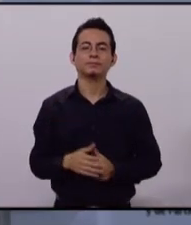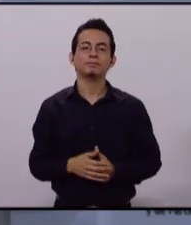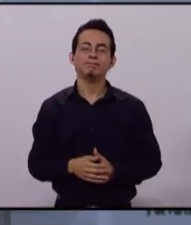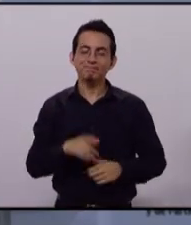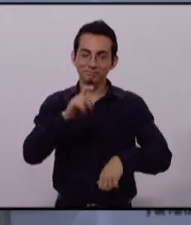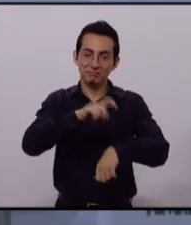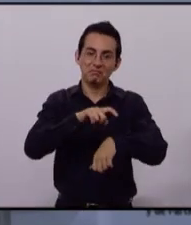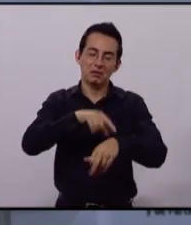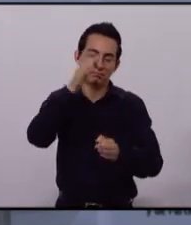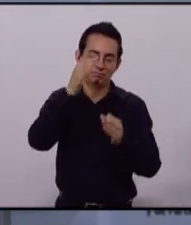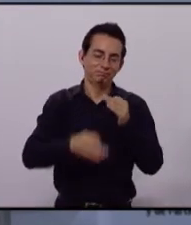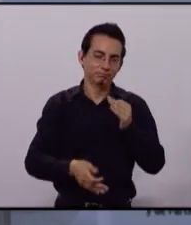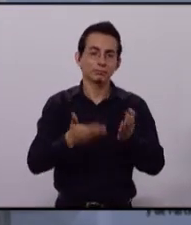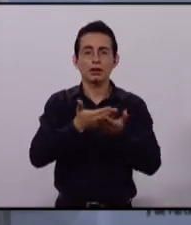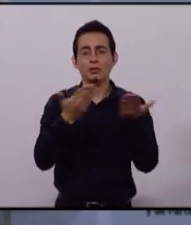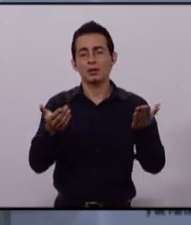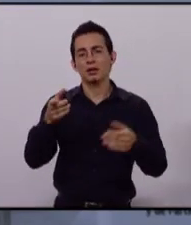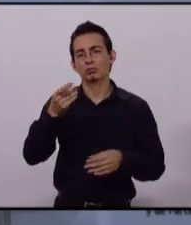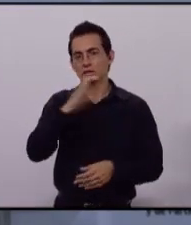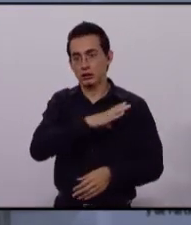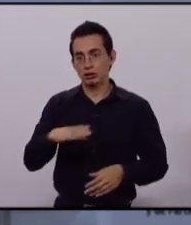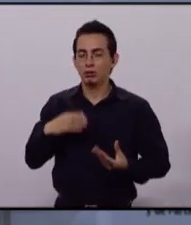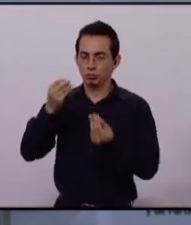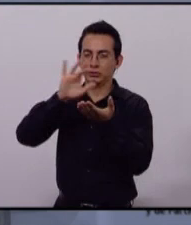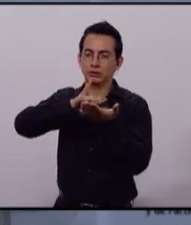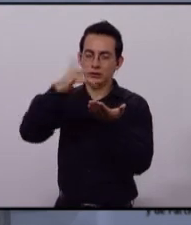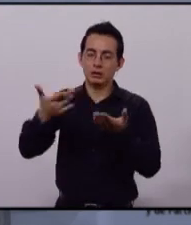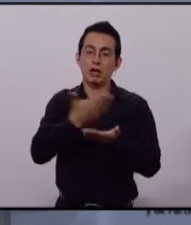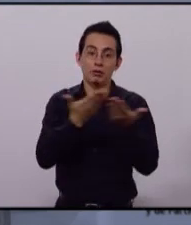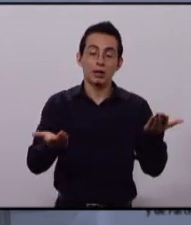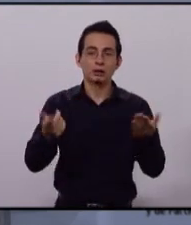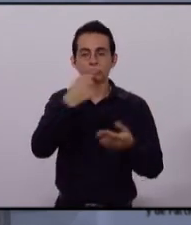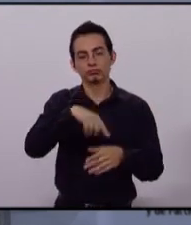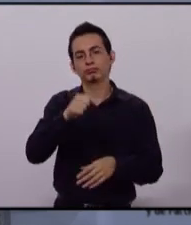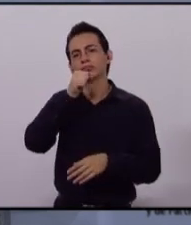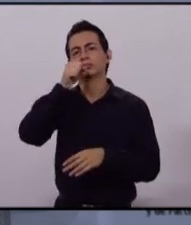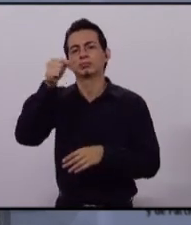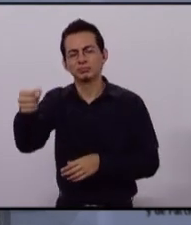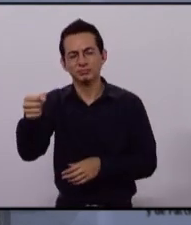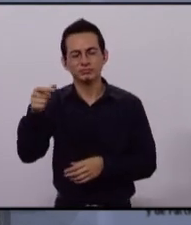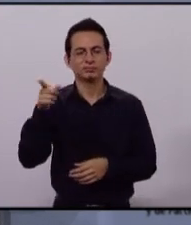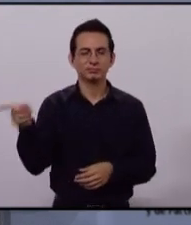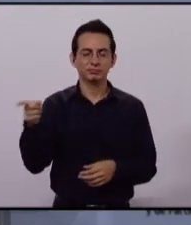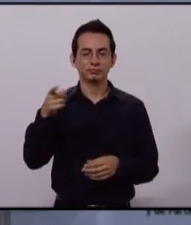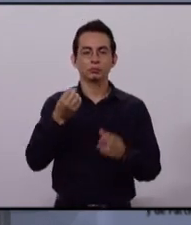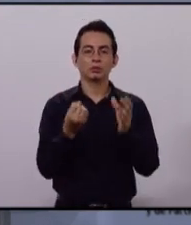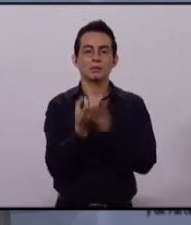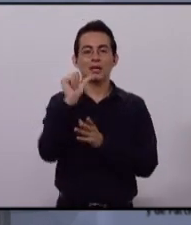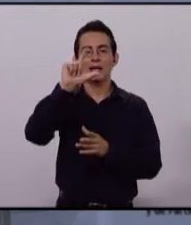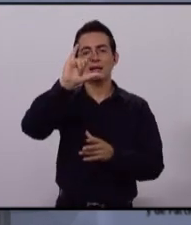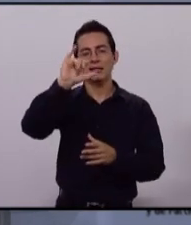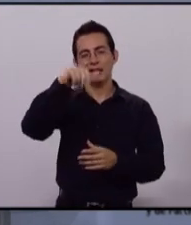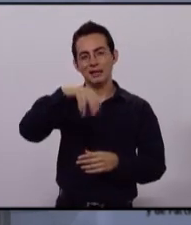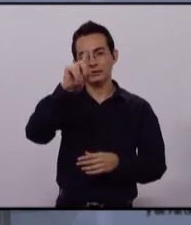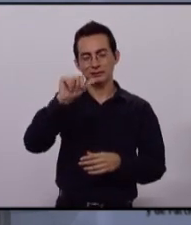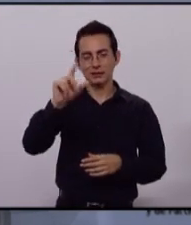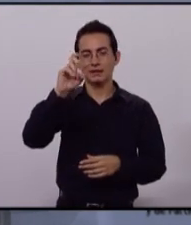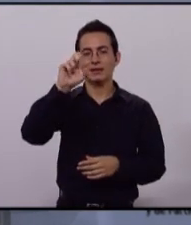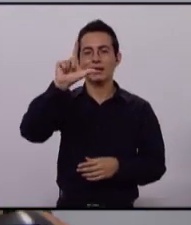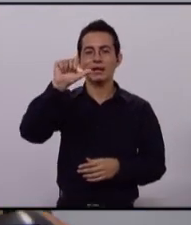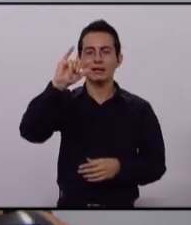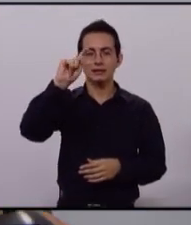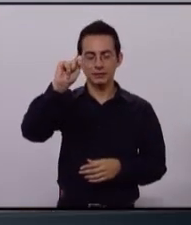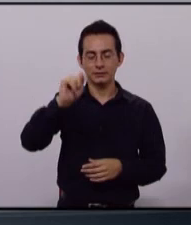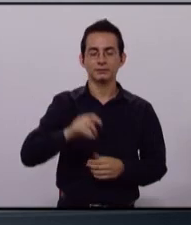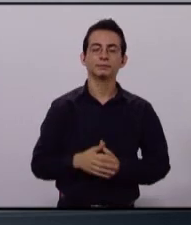Se terminó su turno. Candidato, muchas gracias. Pasamos ahora la voz al candidato de Nueva Alianza, Laid Rodríguez.